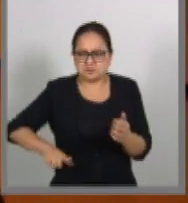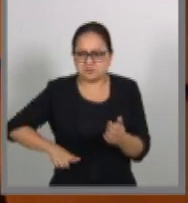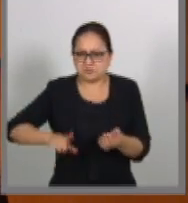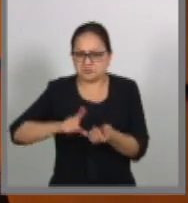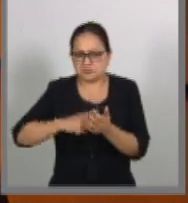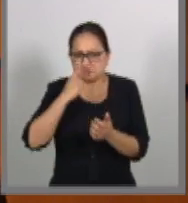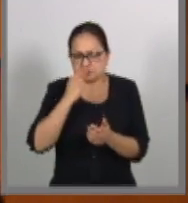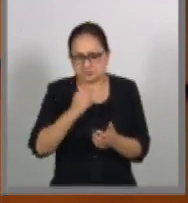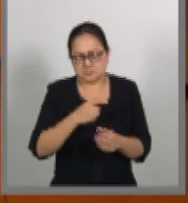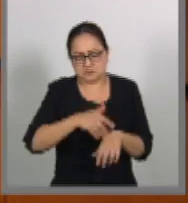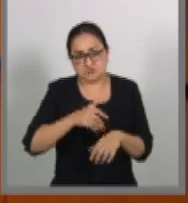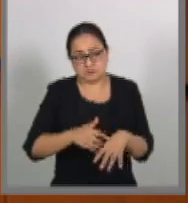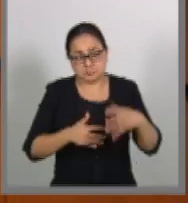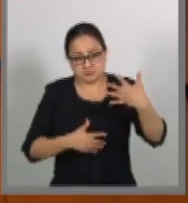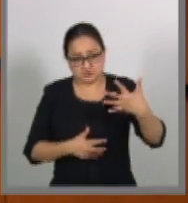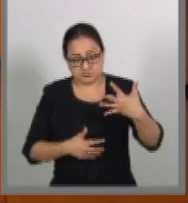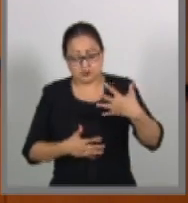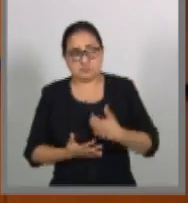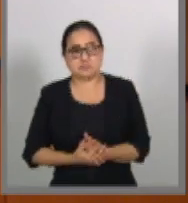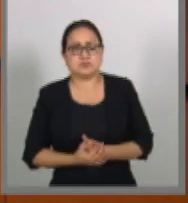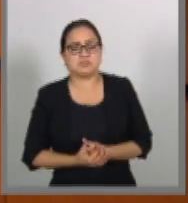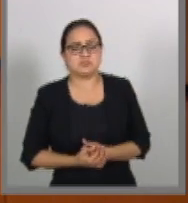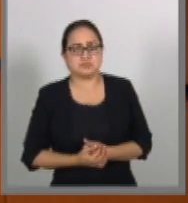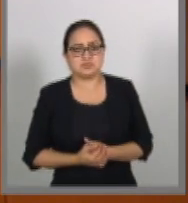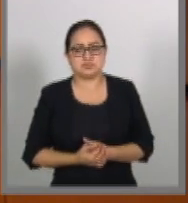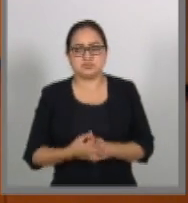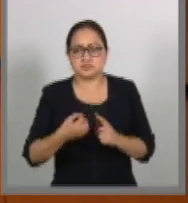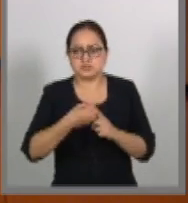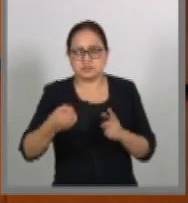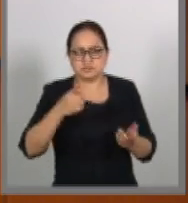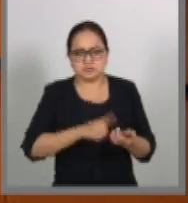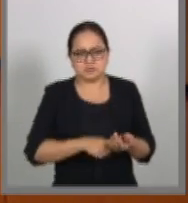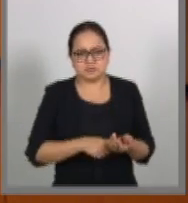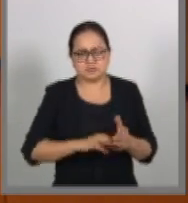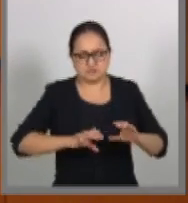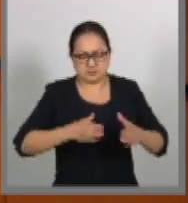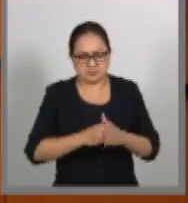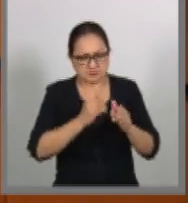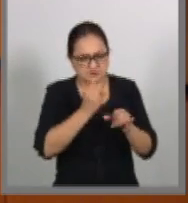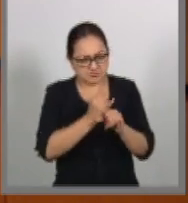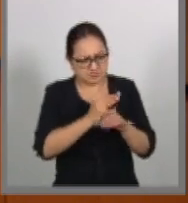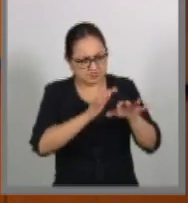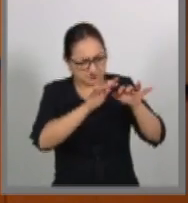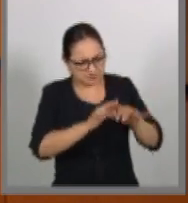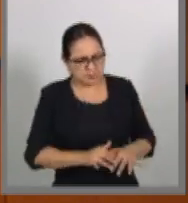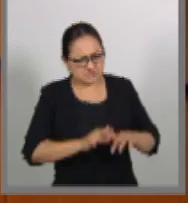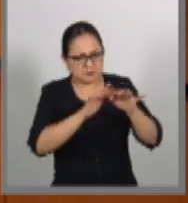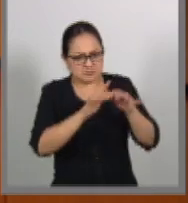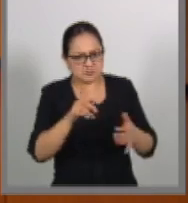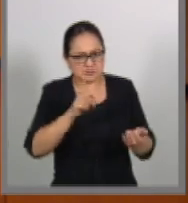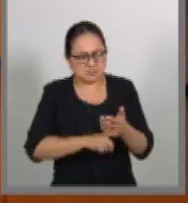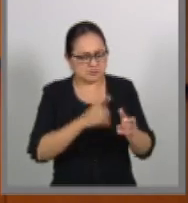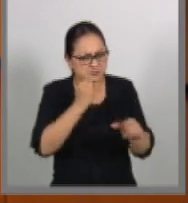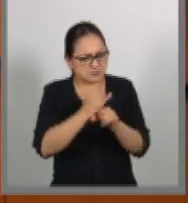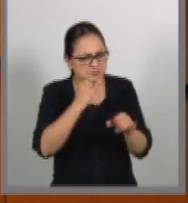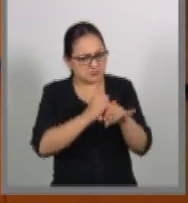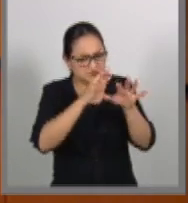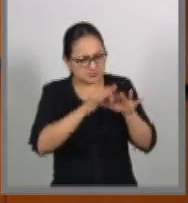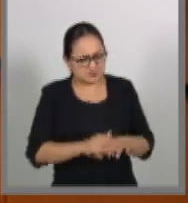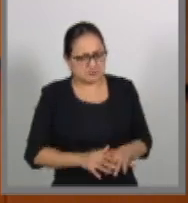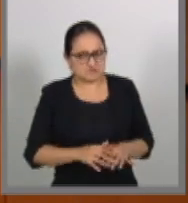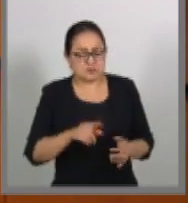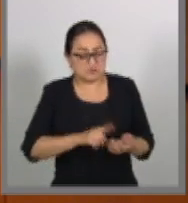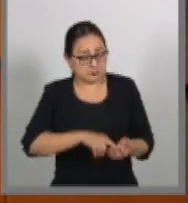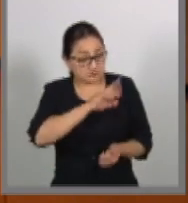Quinto romano. La estructuración de un banco de datos, funciones de la seguridad